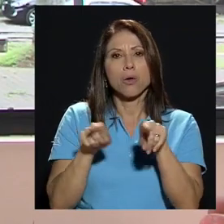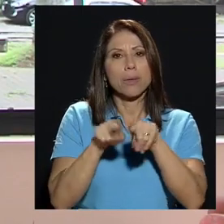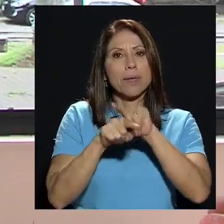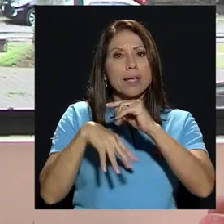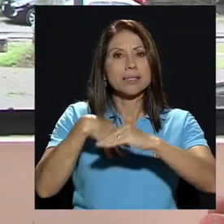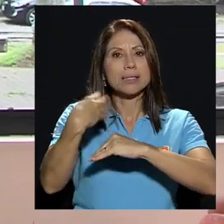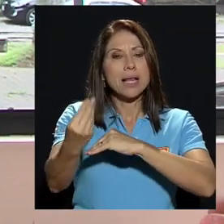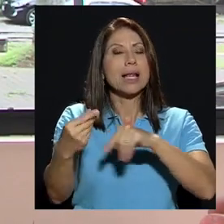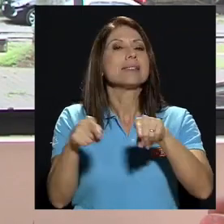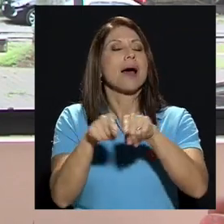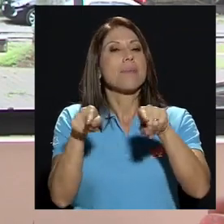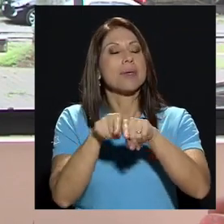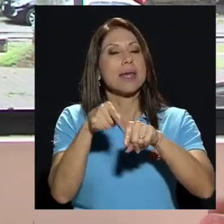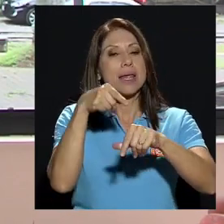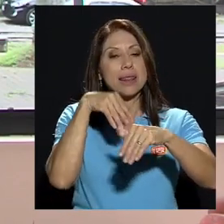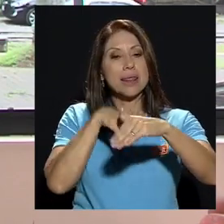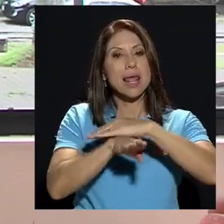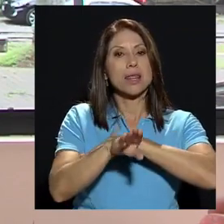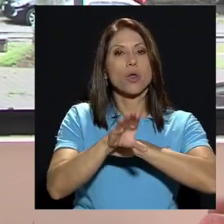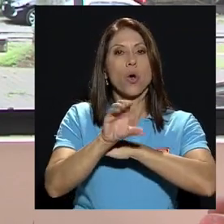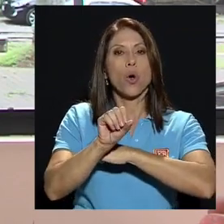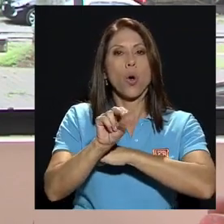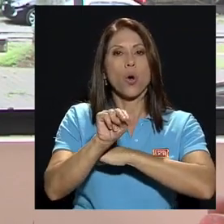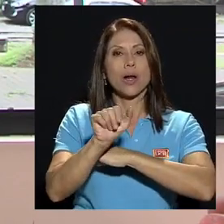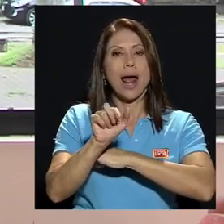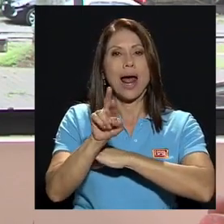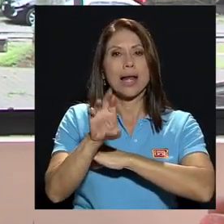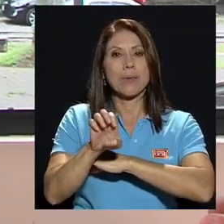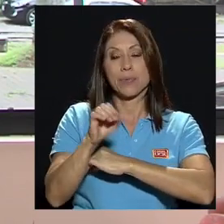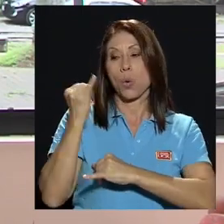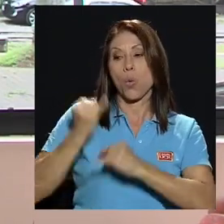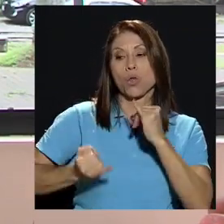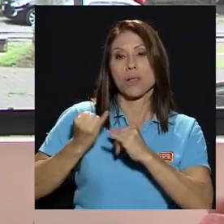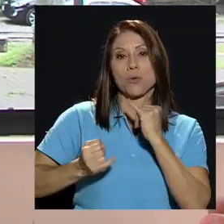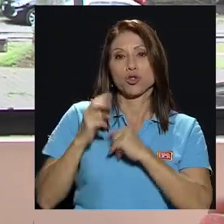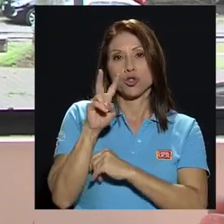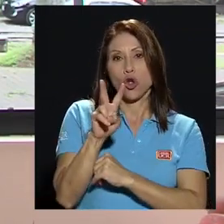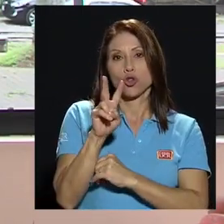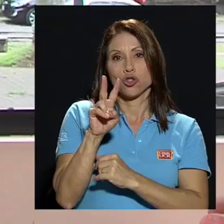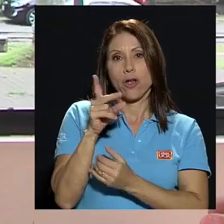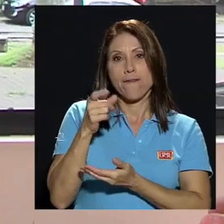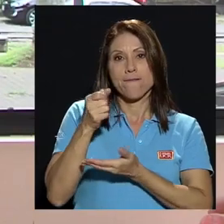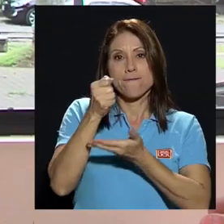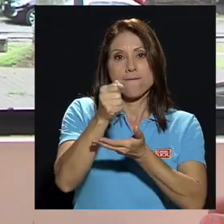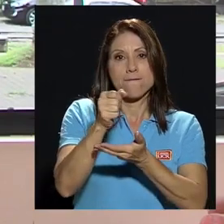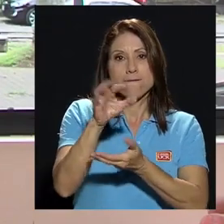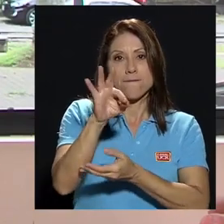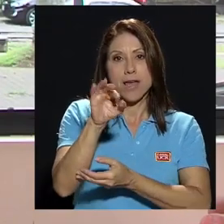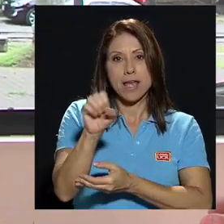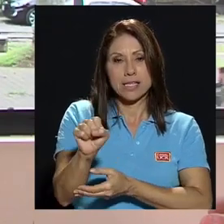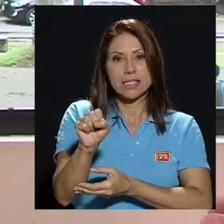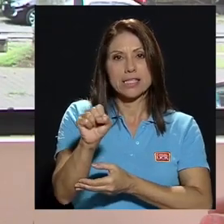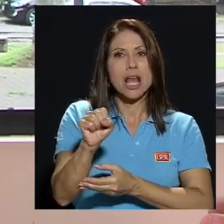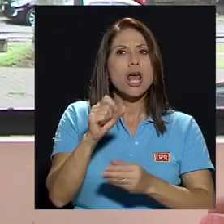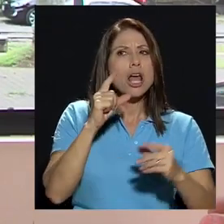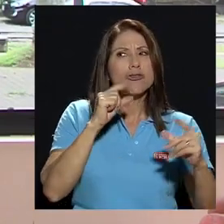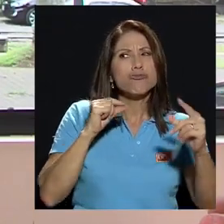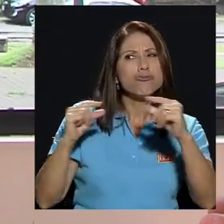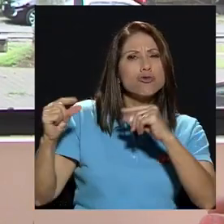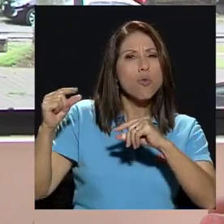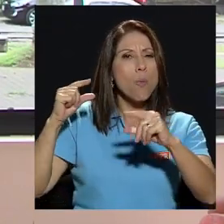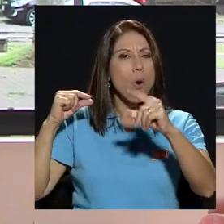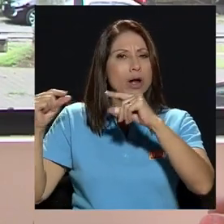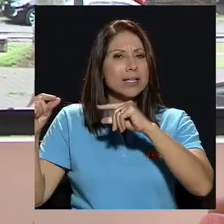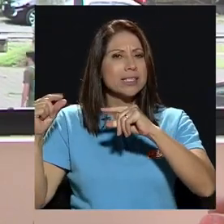mismo con área. Nosotros, en los dos últimos FES, nos han llegado rumores, porque no han sido